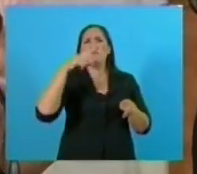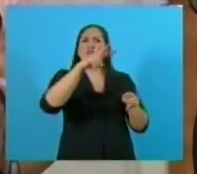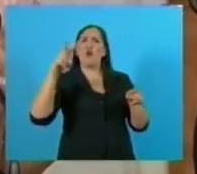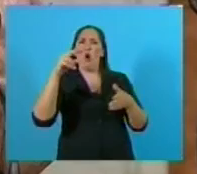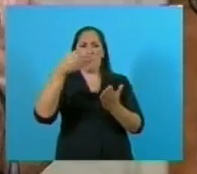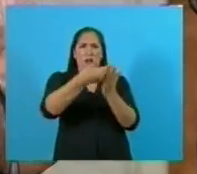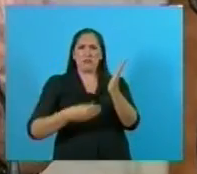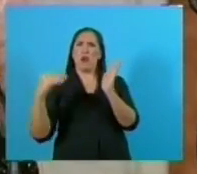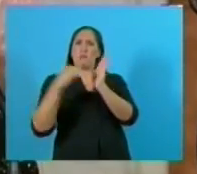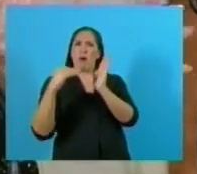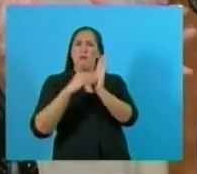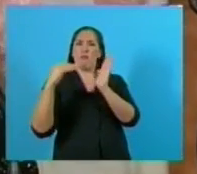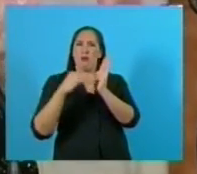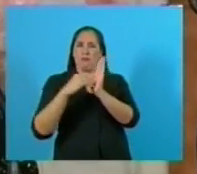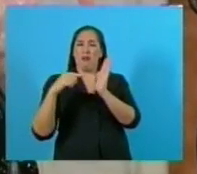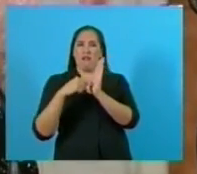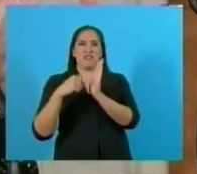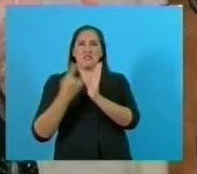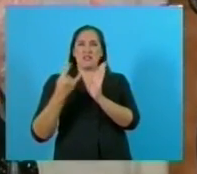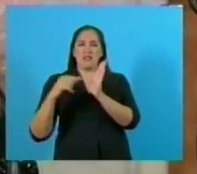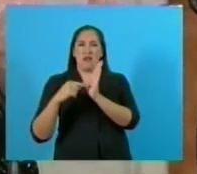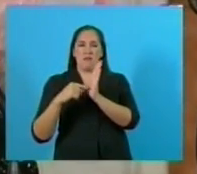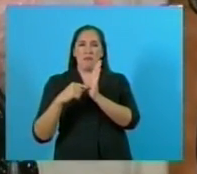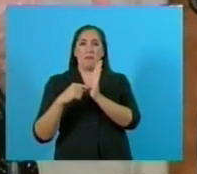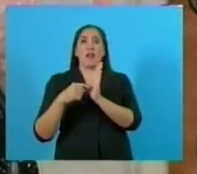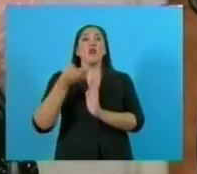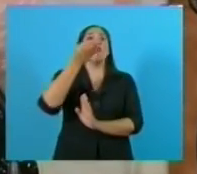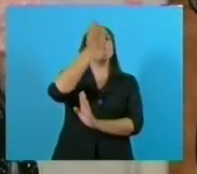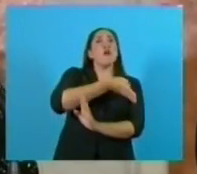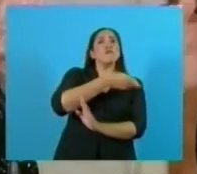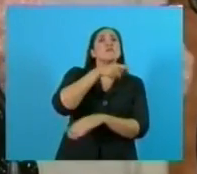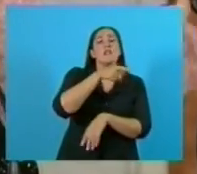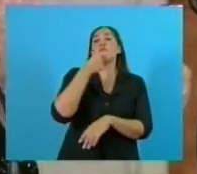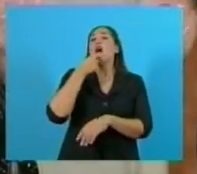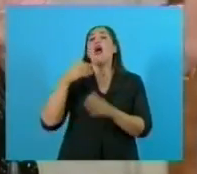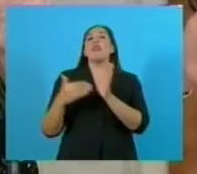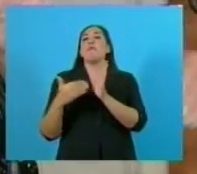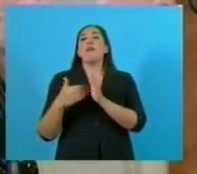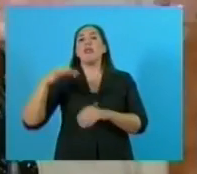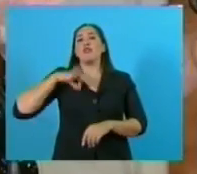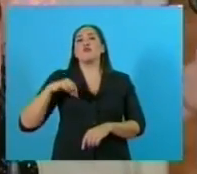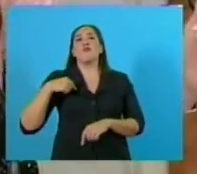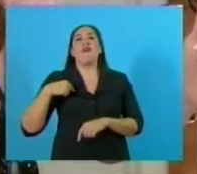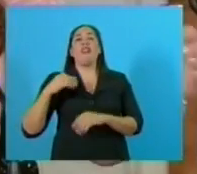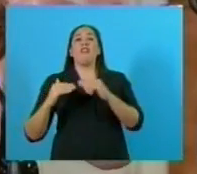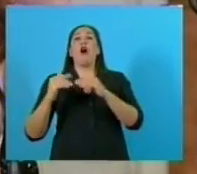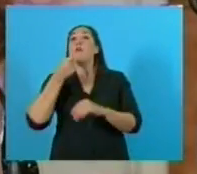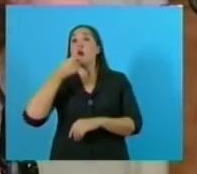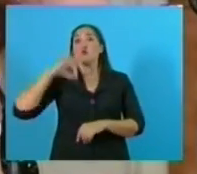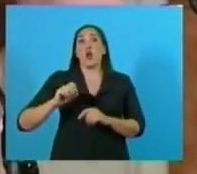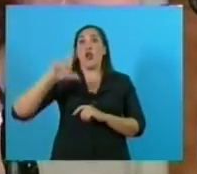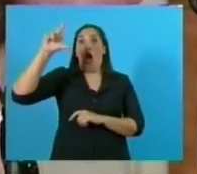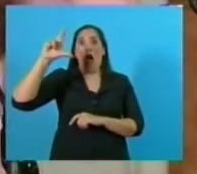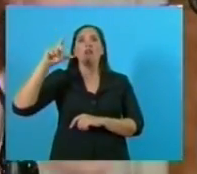igualitaria y mucho más redistributiva, porque el porcentaje siempre implica un porcentaje sobre lo que vos ganás, con lo cual el que más gana es el que más se beneficia.